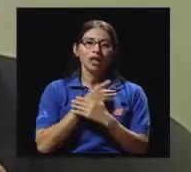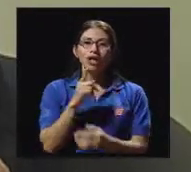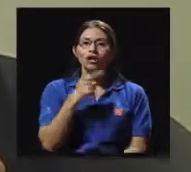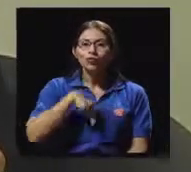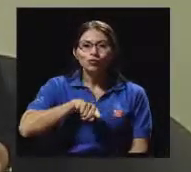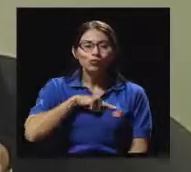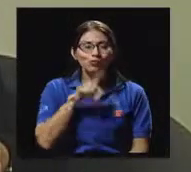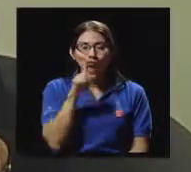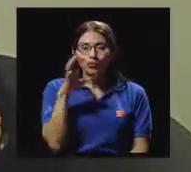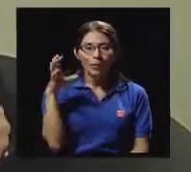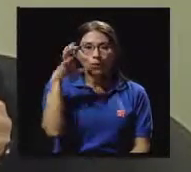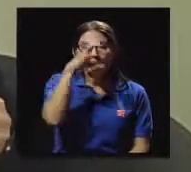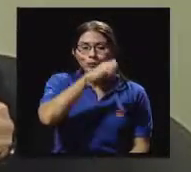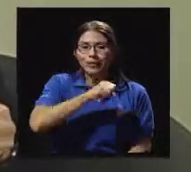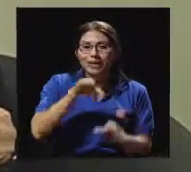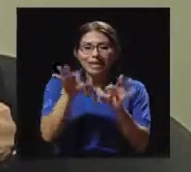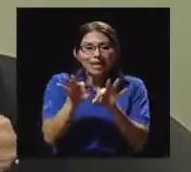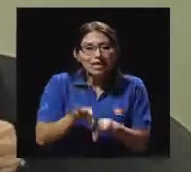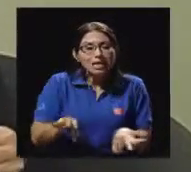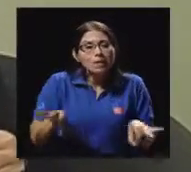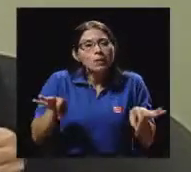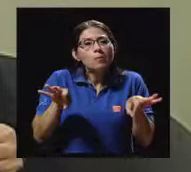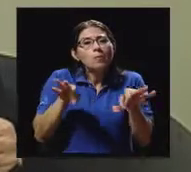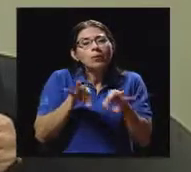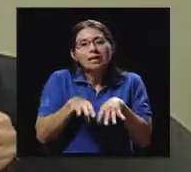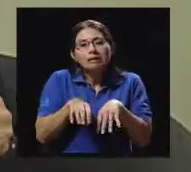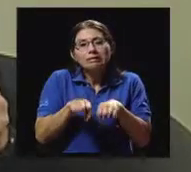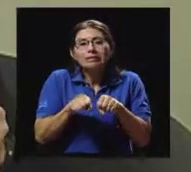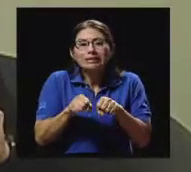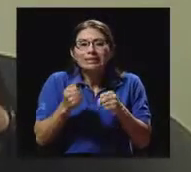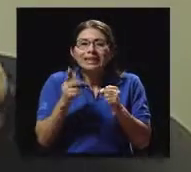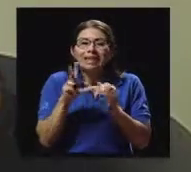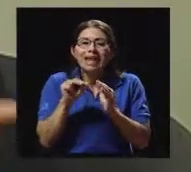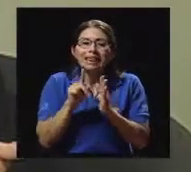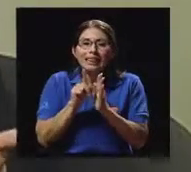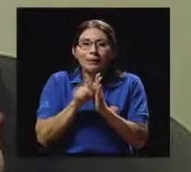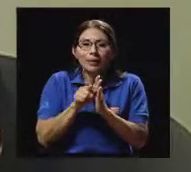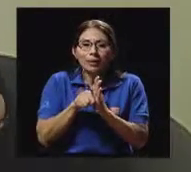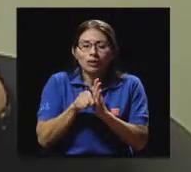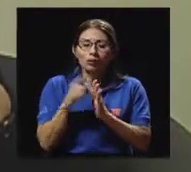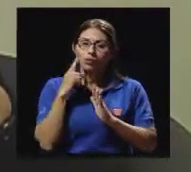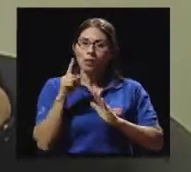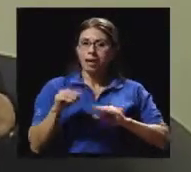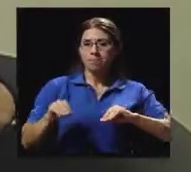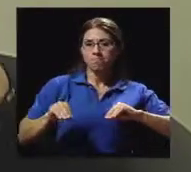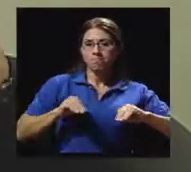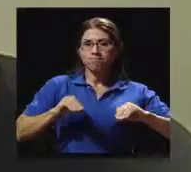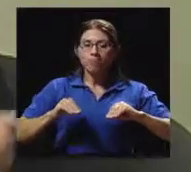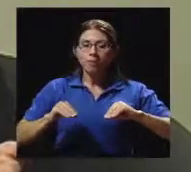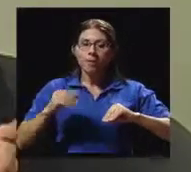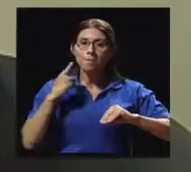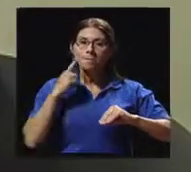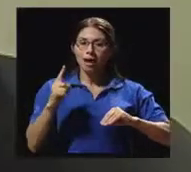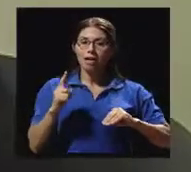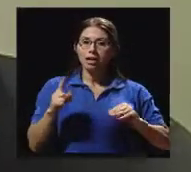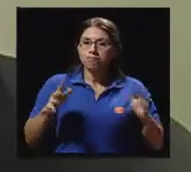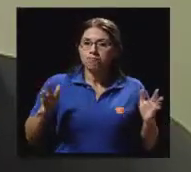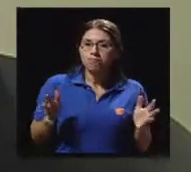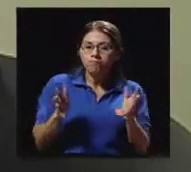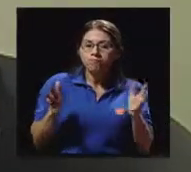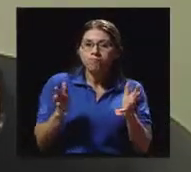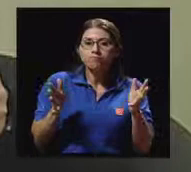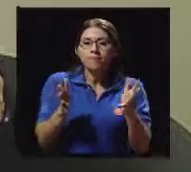lo importante que es, tan lo menos sacar esa media hora para vitalizarnos, para reanimarnos,